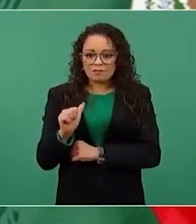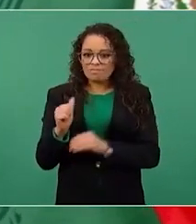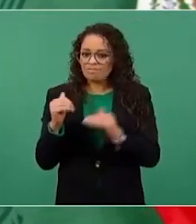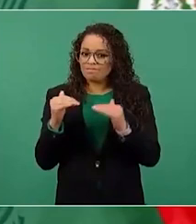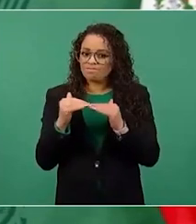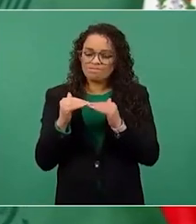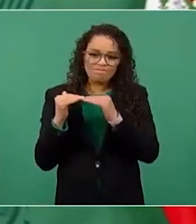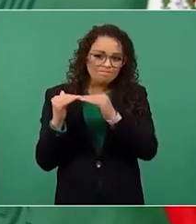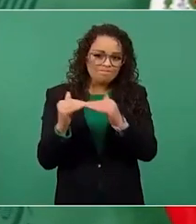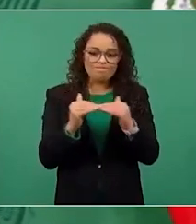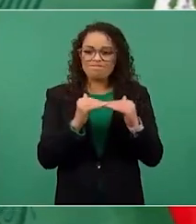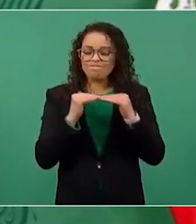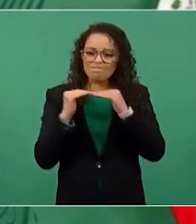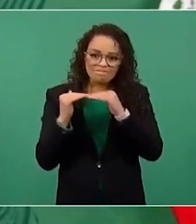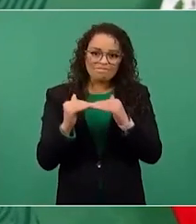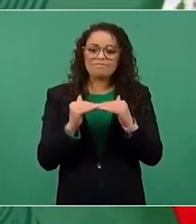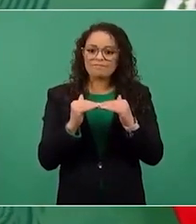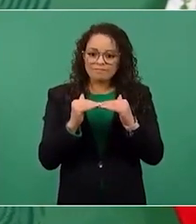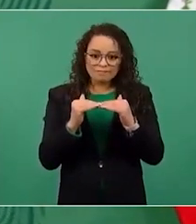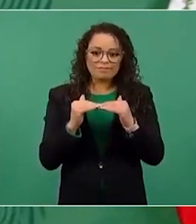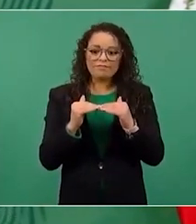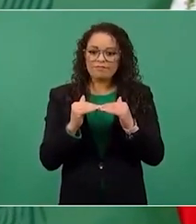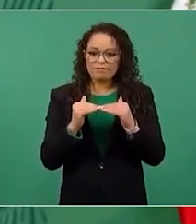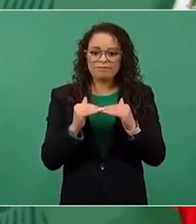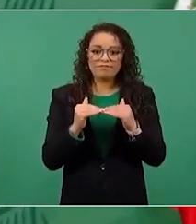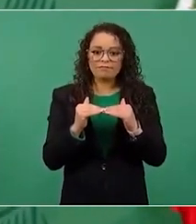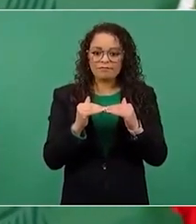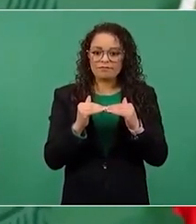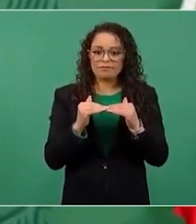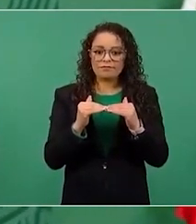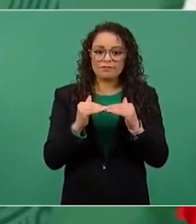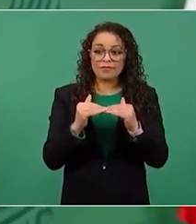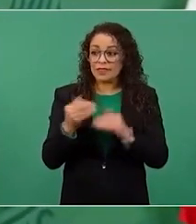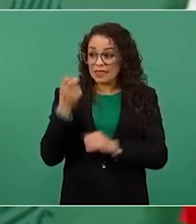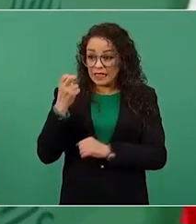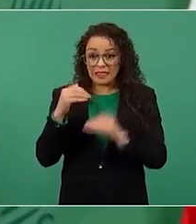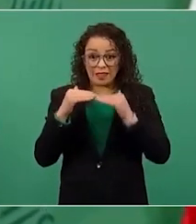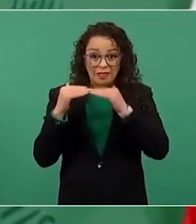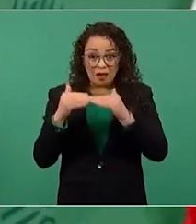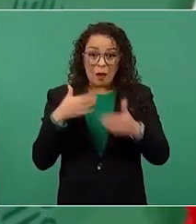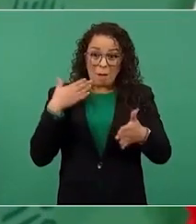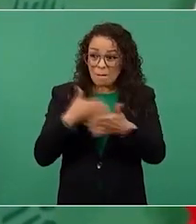Porque no se debe de obstaculizar la democracia.